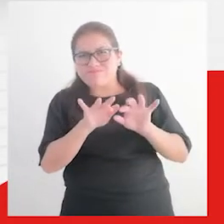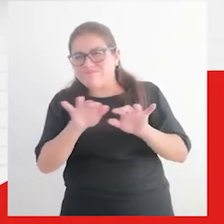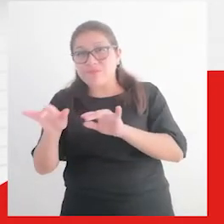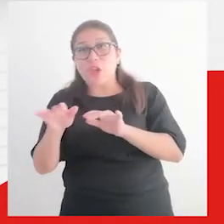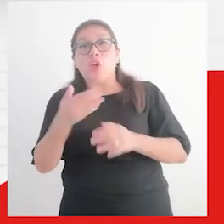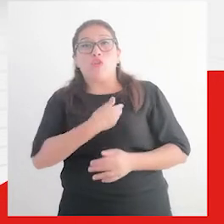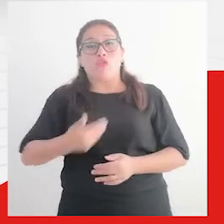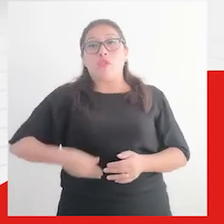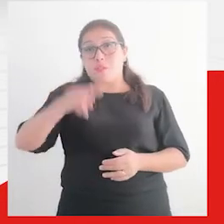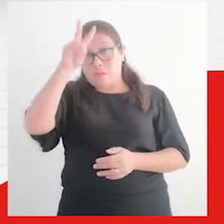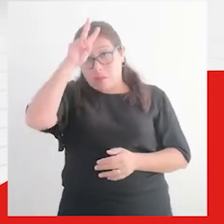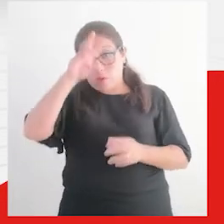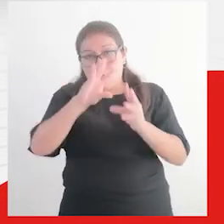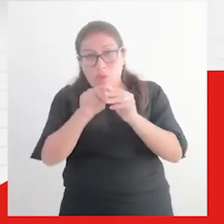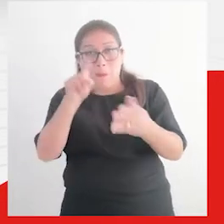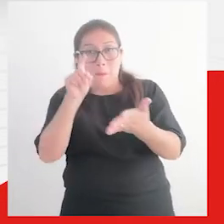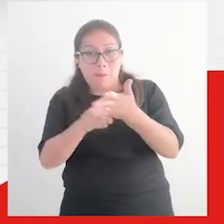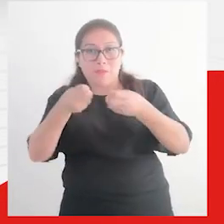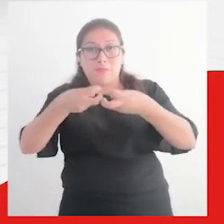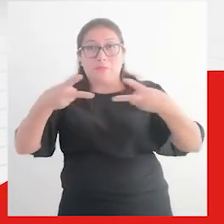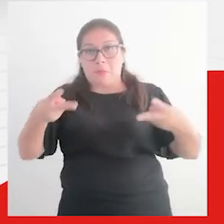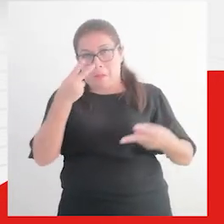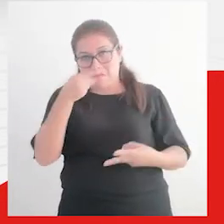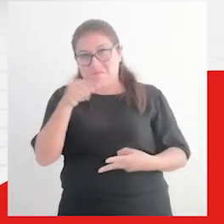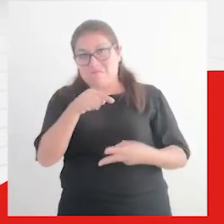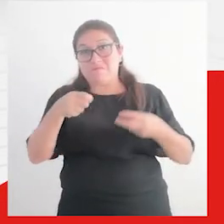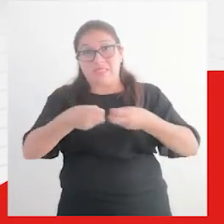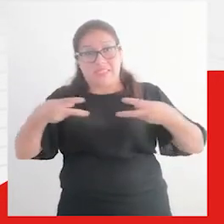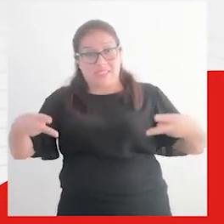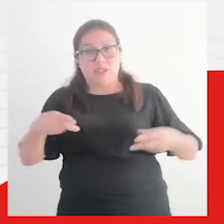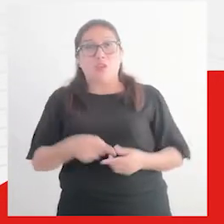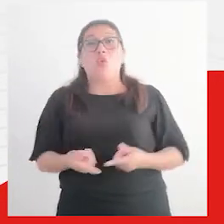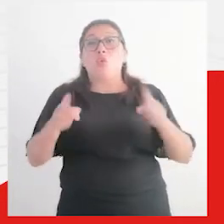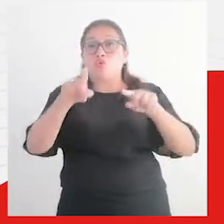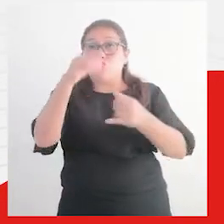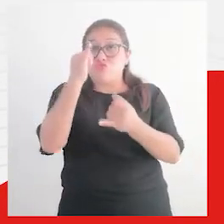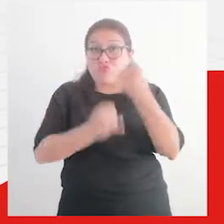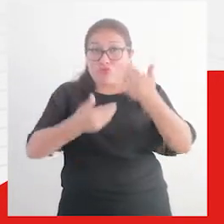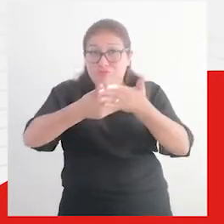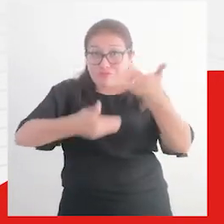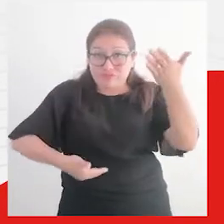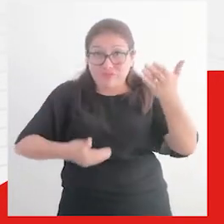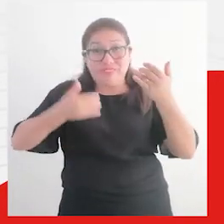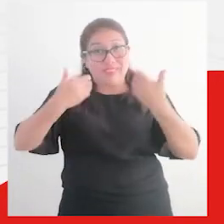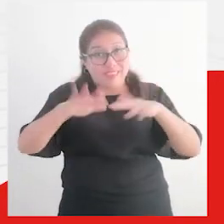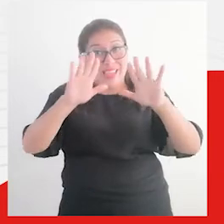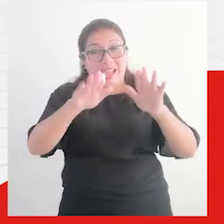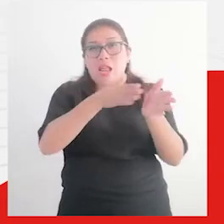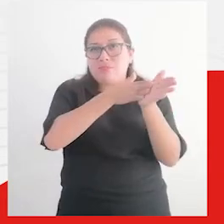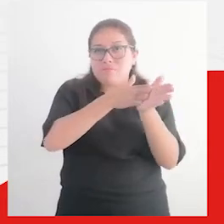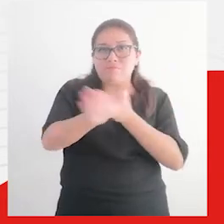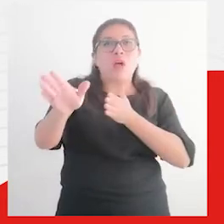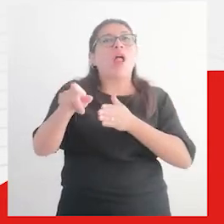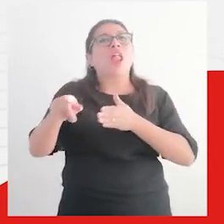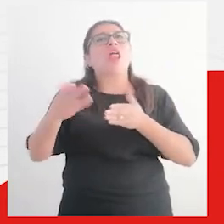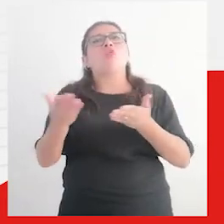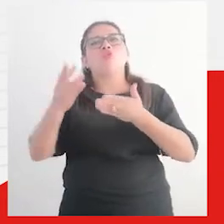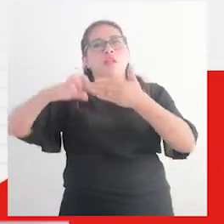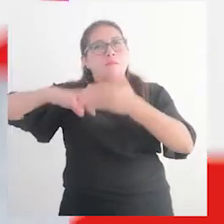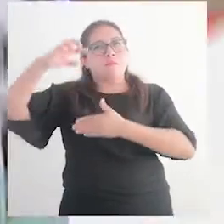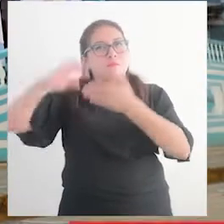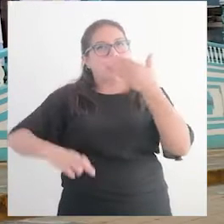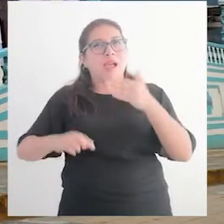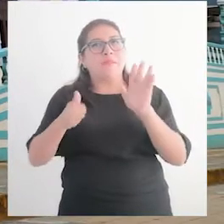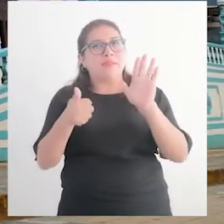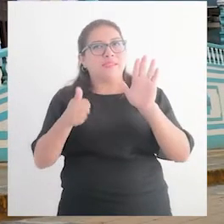Perú o ingresa directamente a este enlace. Tras llenar el documento, debes presentarlo en la mesa de partes del programa Pensión 65 de tu